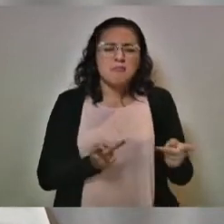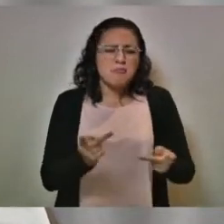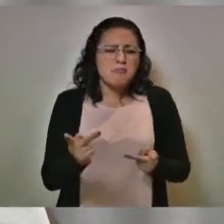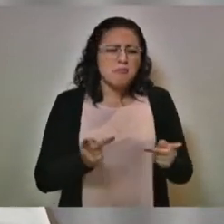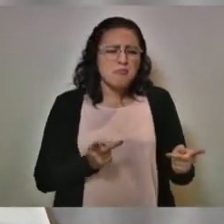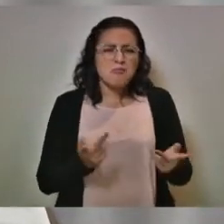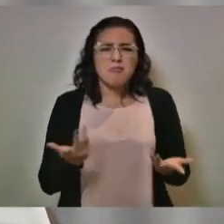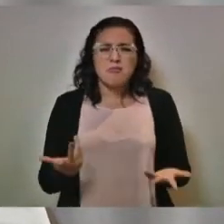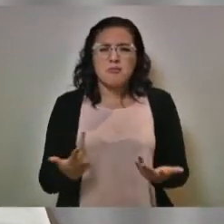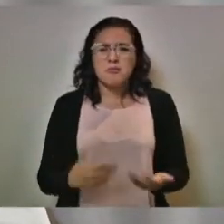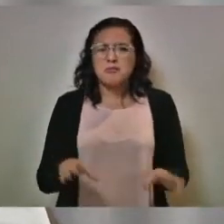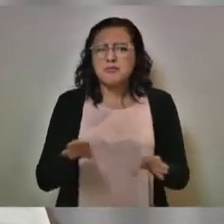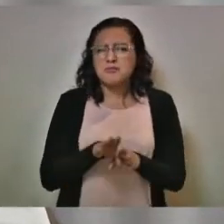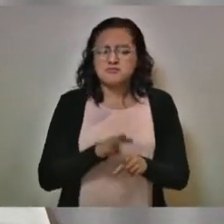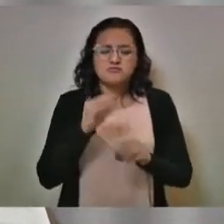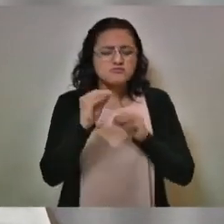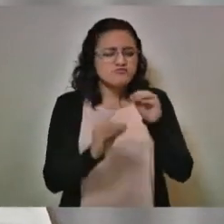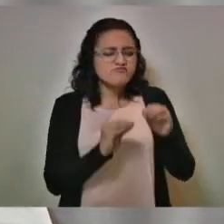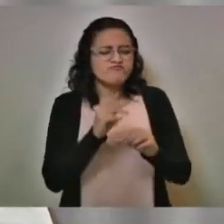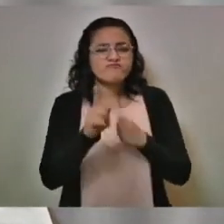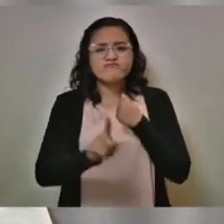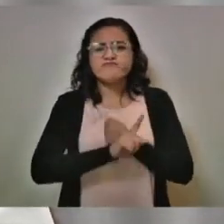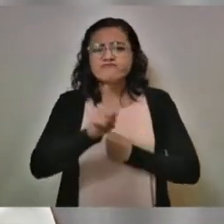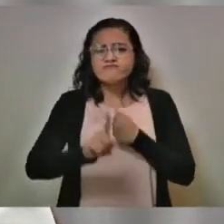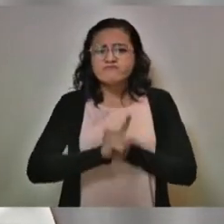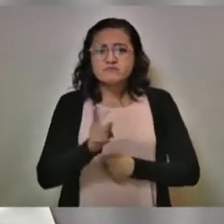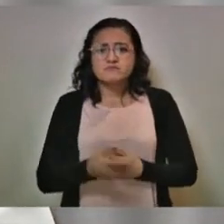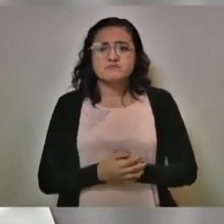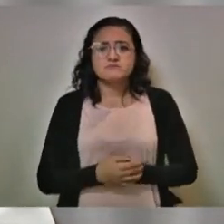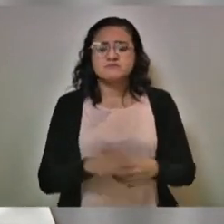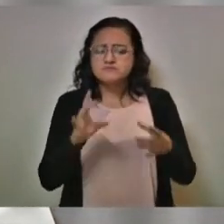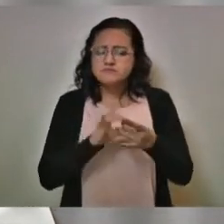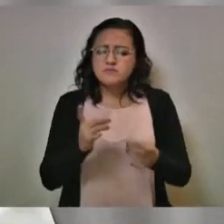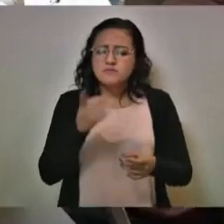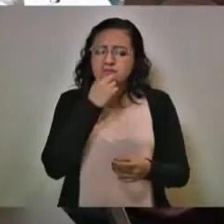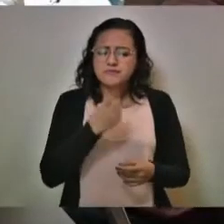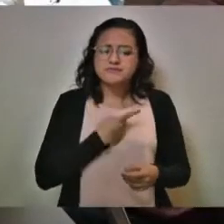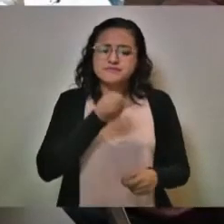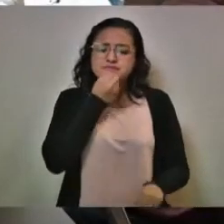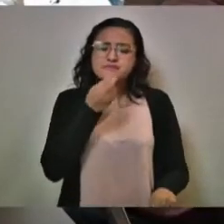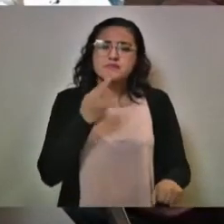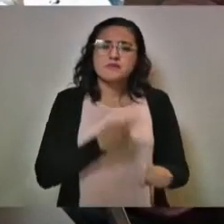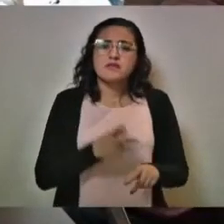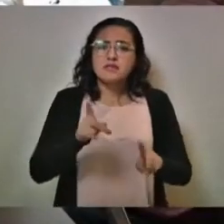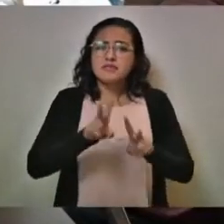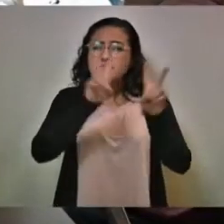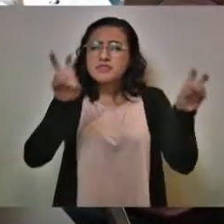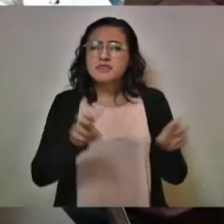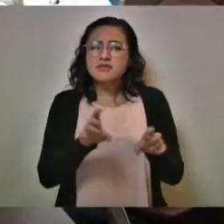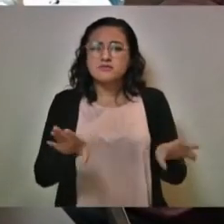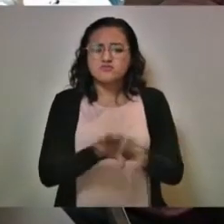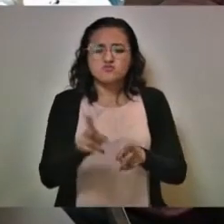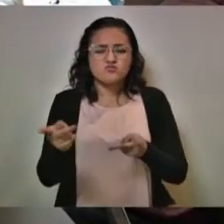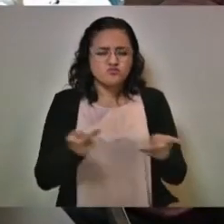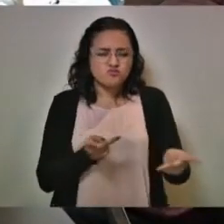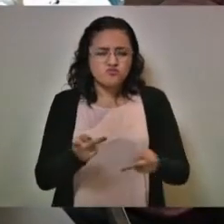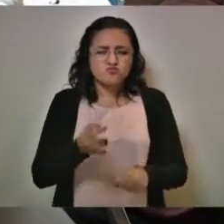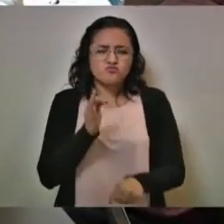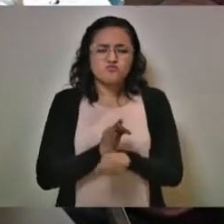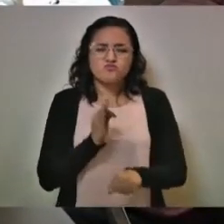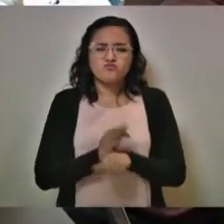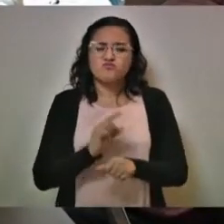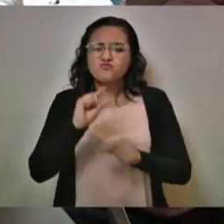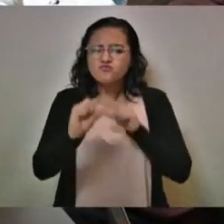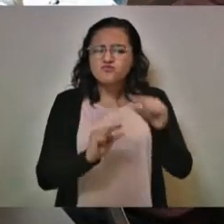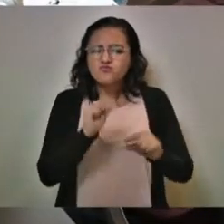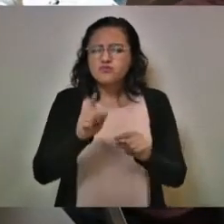de cómo abordar el problema. Háblanos, secretaria, por favor, de los temas de la planeación de la